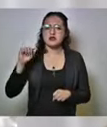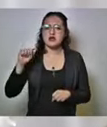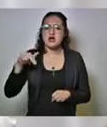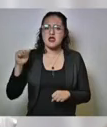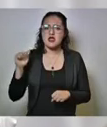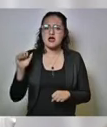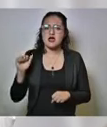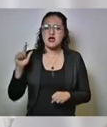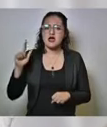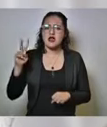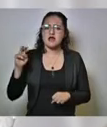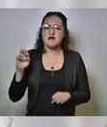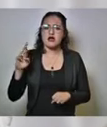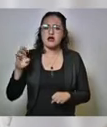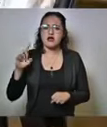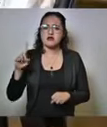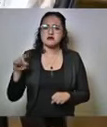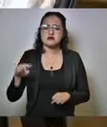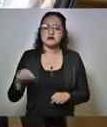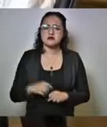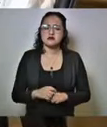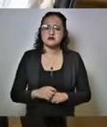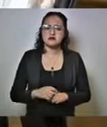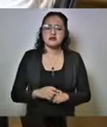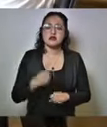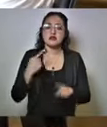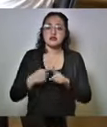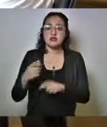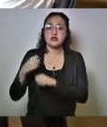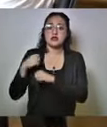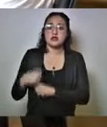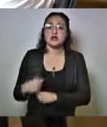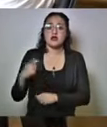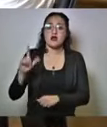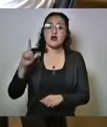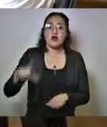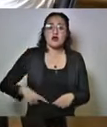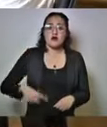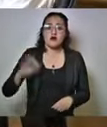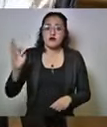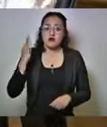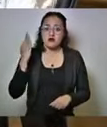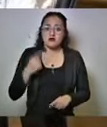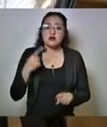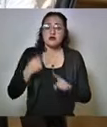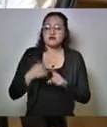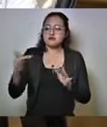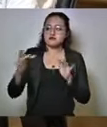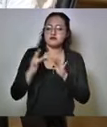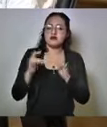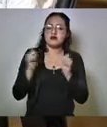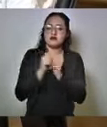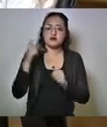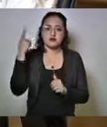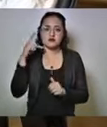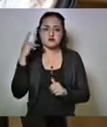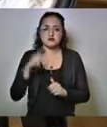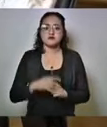que es la encargada por el gobierno federal de ser enlace con Puebla.